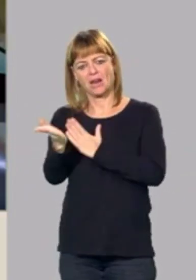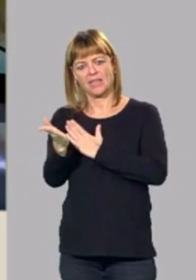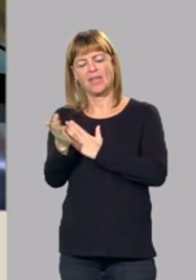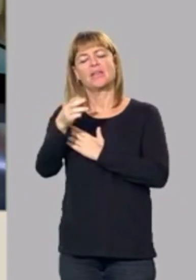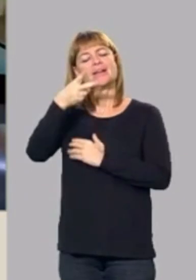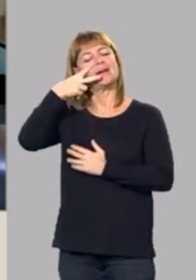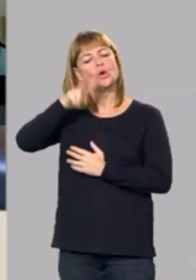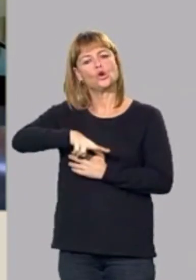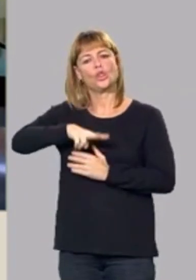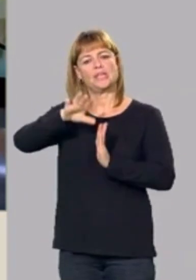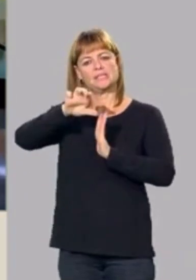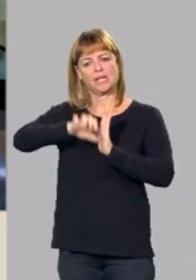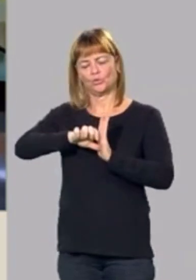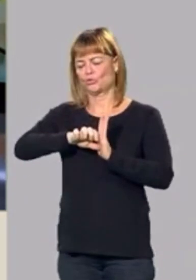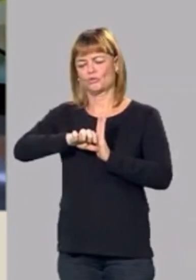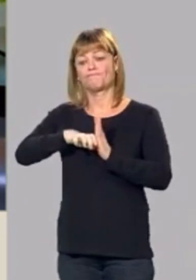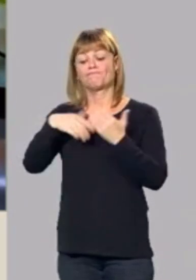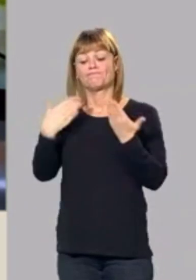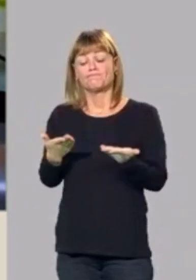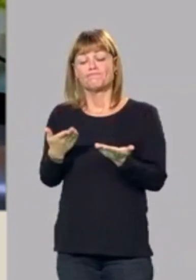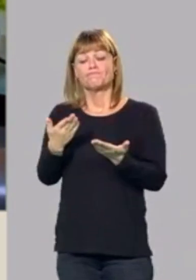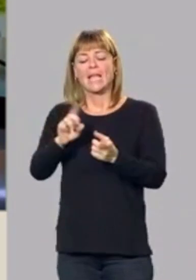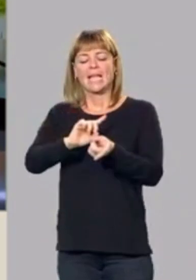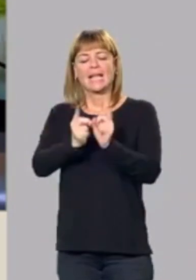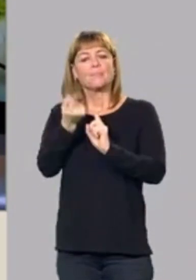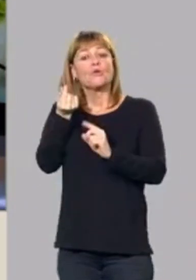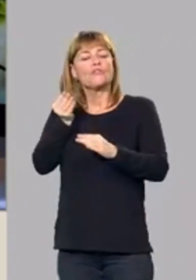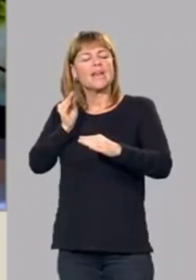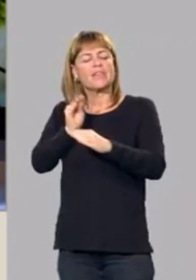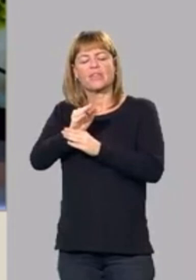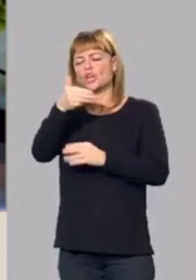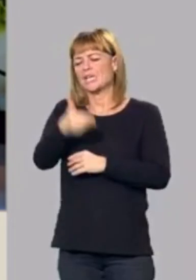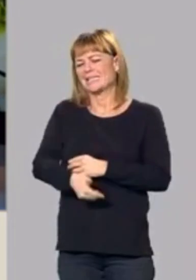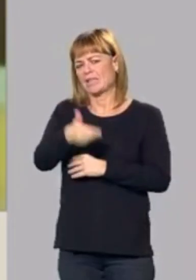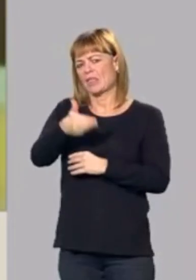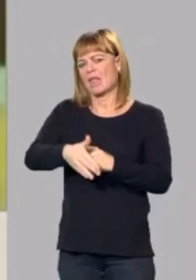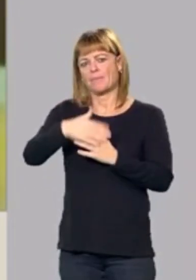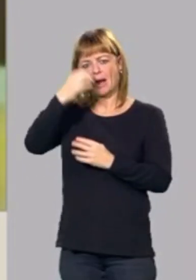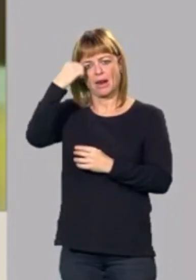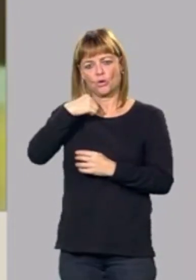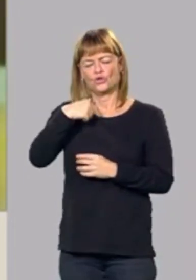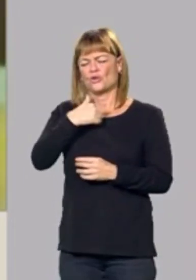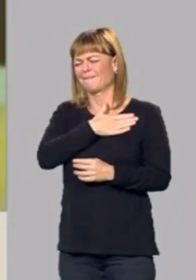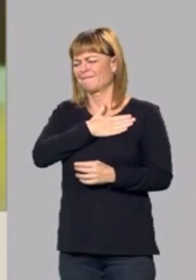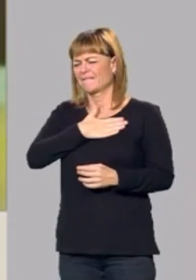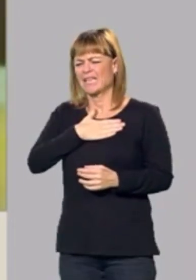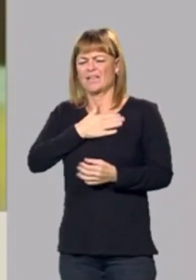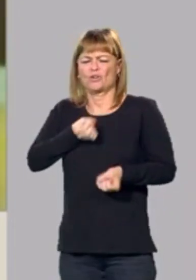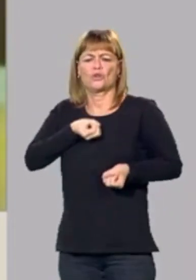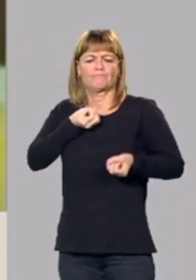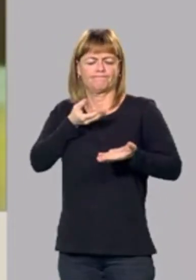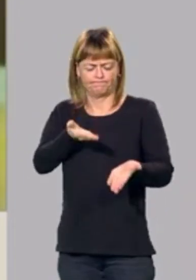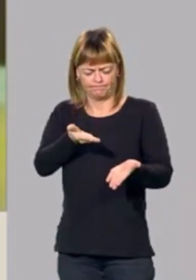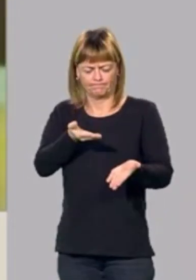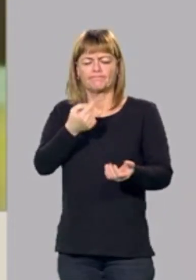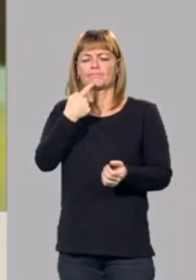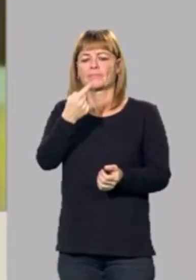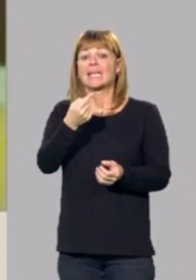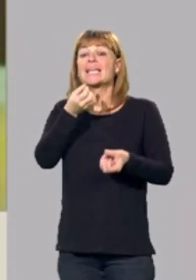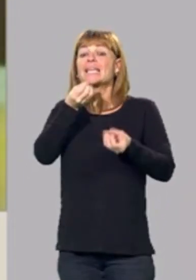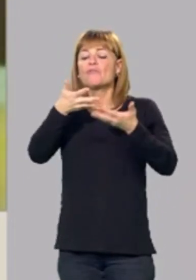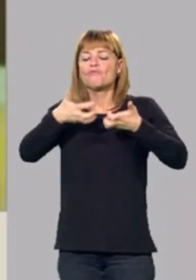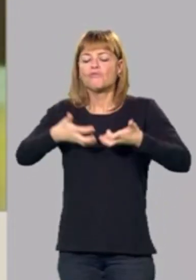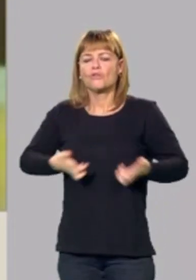Estatuto. El cambio de financiación es esencial para Aragón. Yo quiero recordar el informe de la Cámara de Cuentas, a petición de Chunta